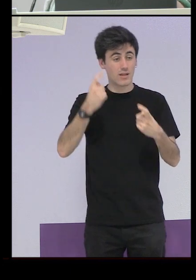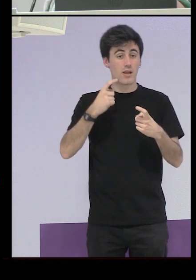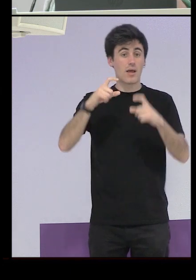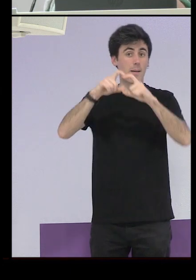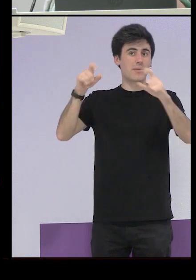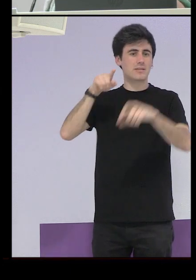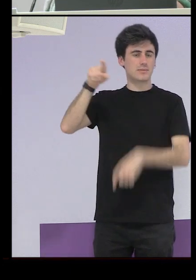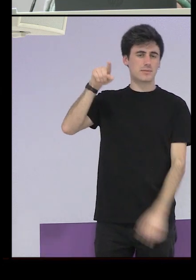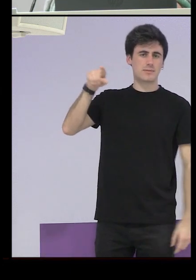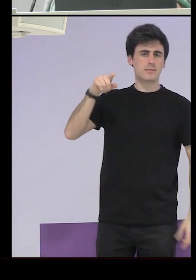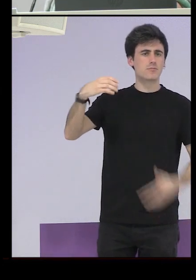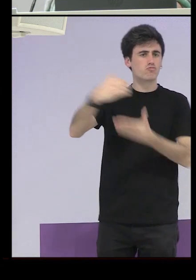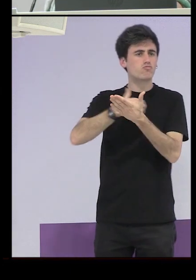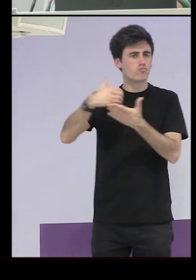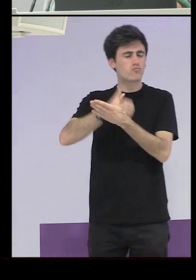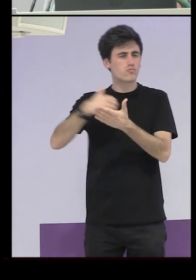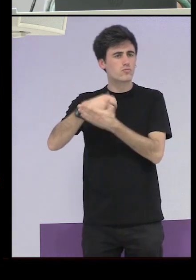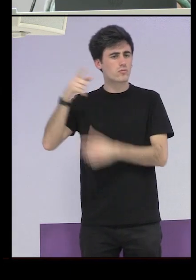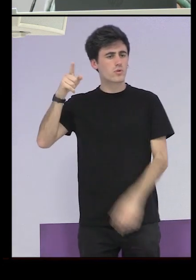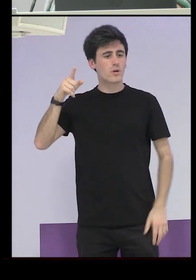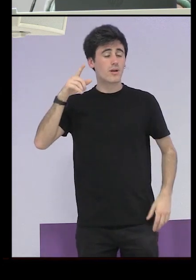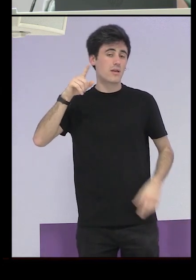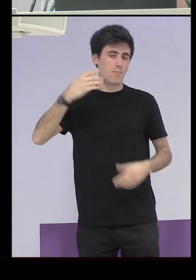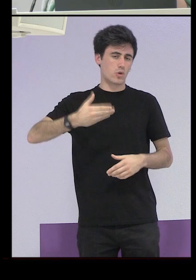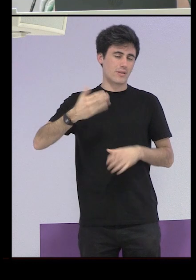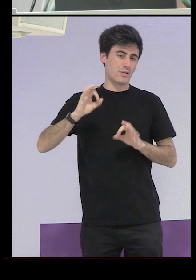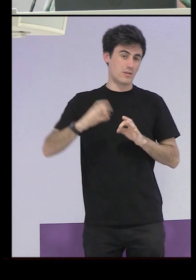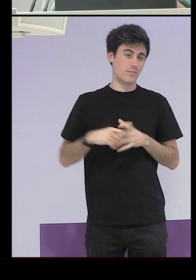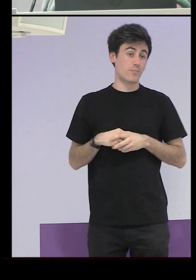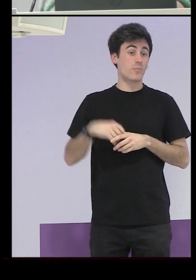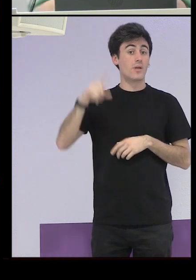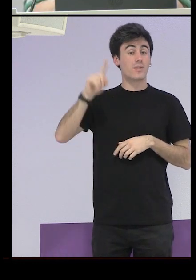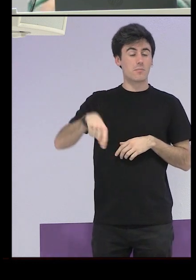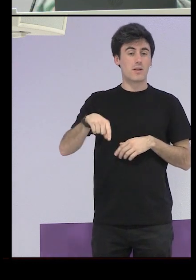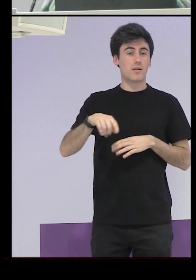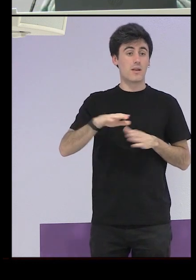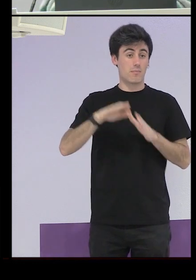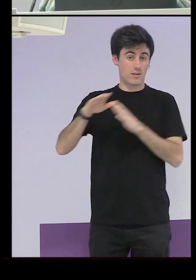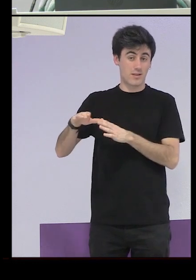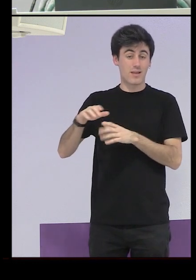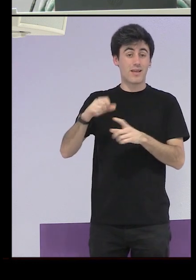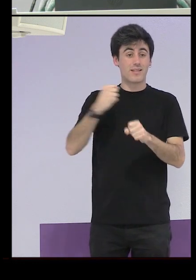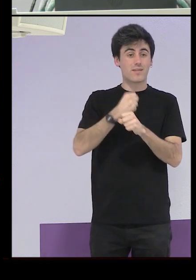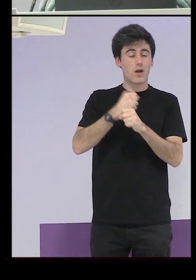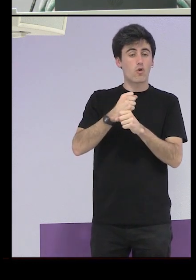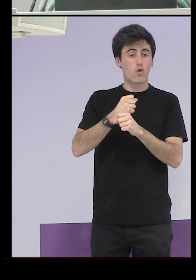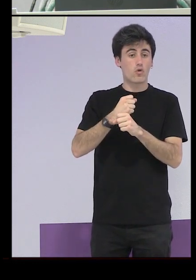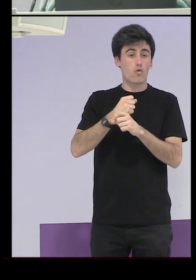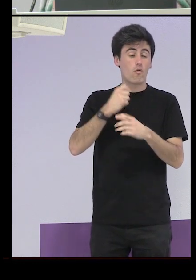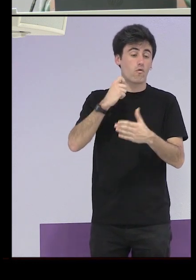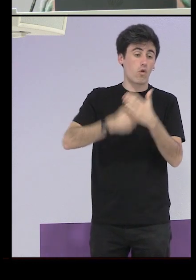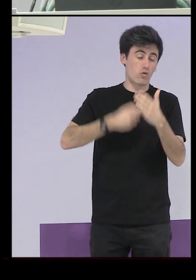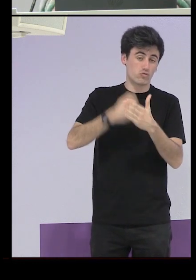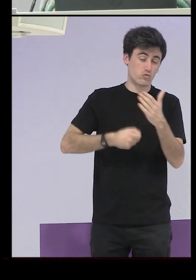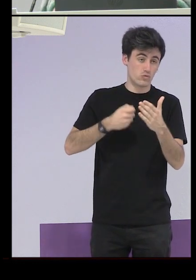empresas que se lucraron de esto pues también es también es importante pero bueno aparte de por esto de los trabajos forzos también traigo la historia de